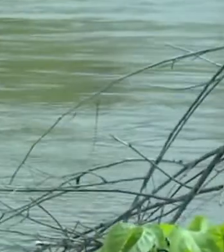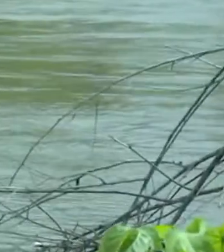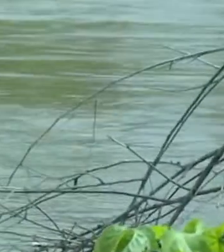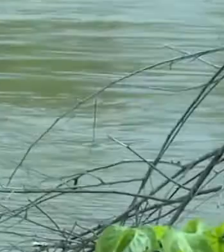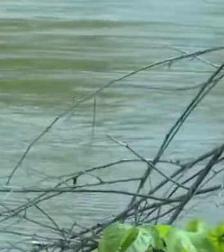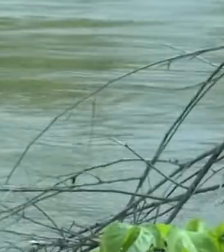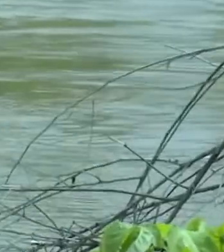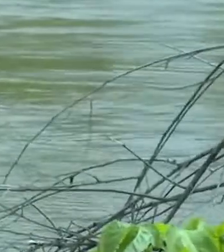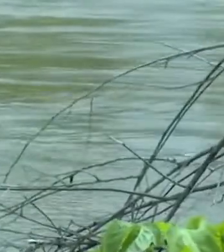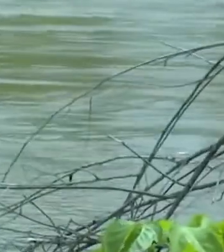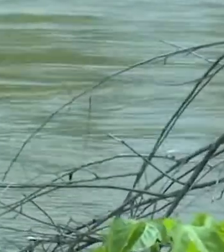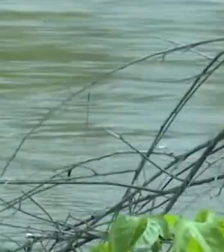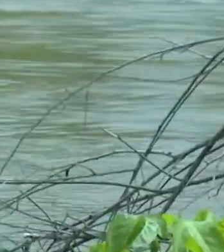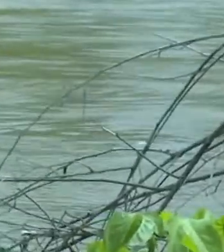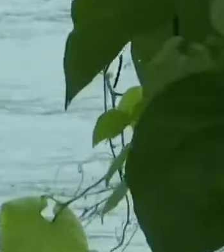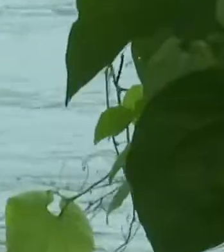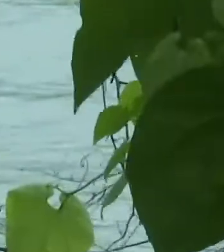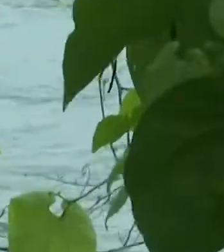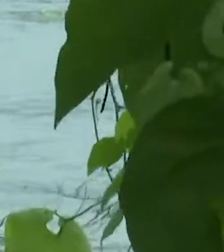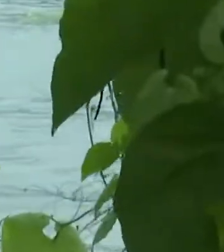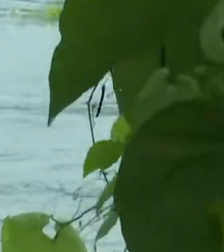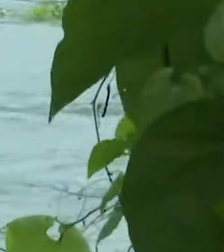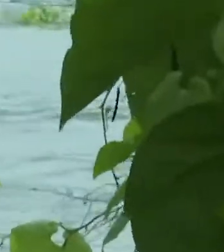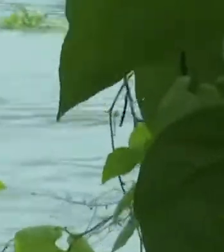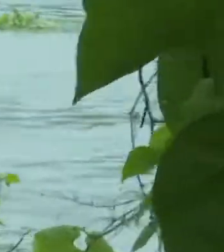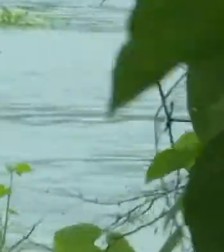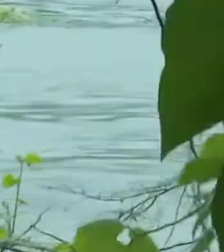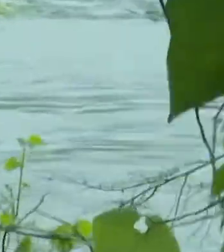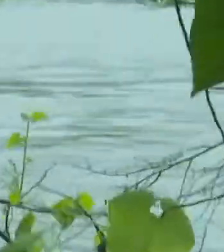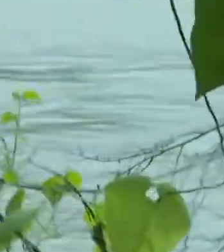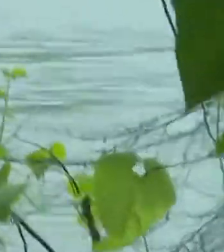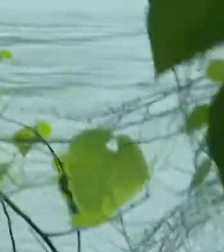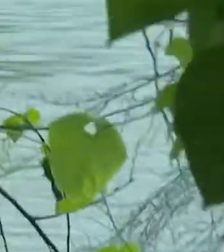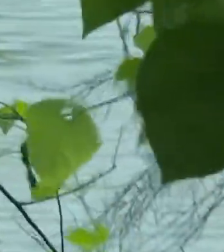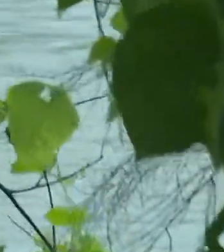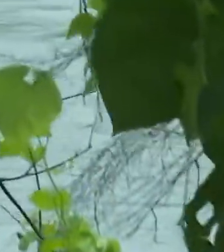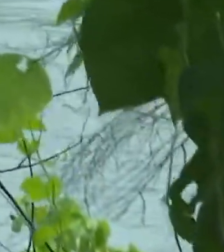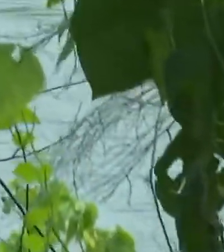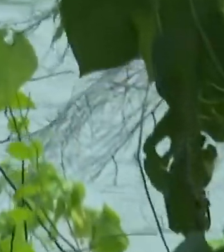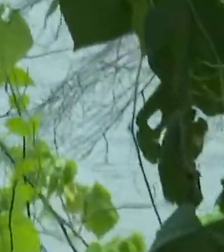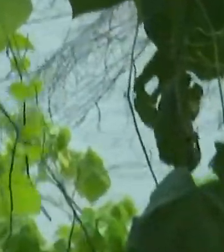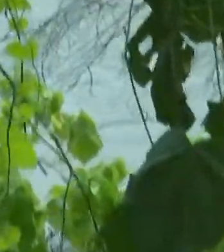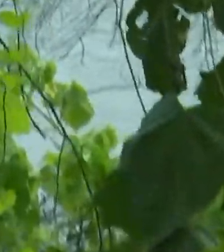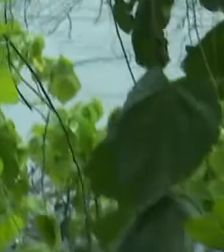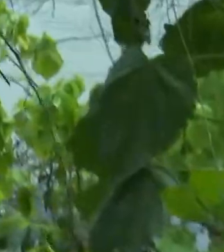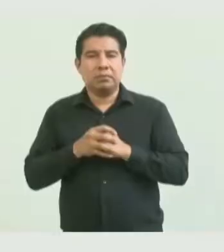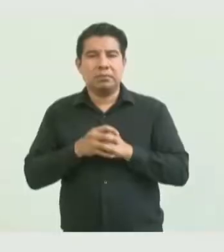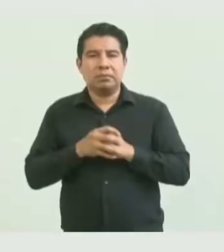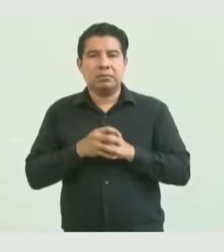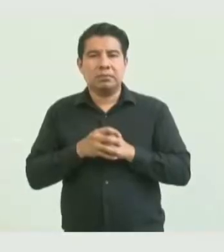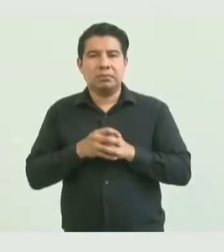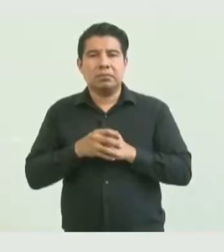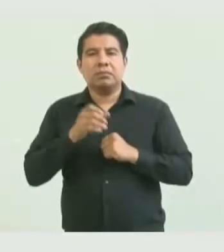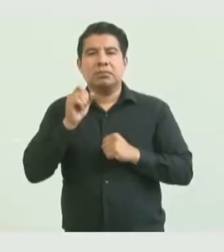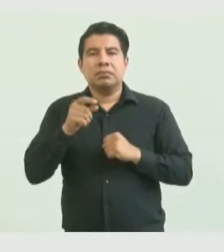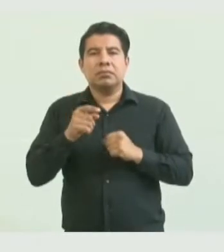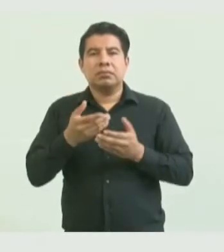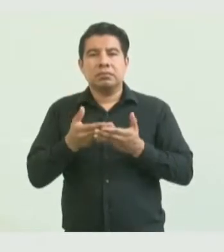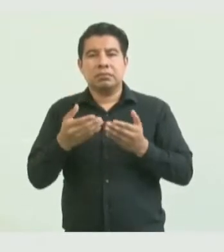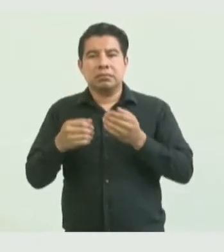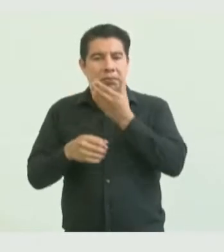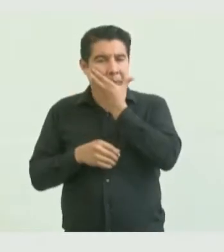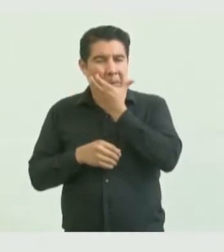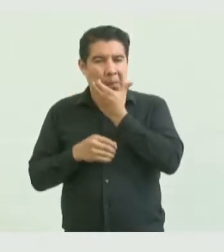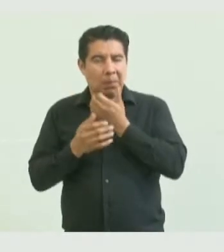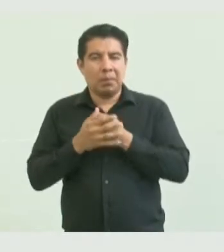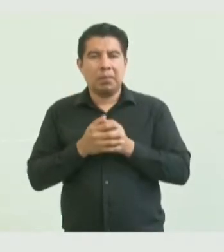ejecutivos para recitar la obra. Por ejemplo, ahí se encuentra el bordo de Castaño Macuspana, que es muy importante. Y para el resto estamos